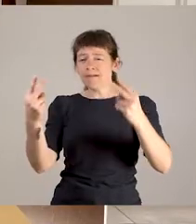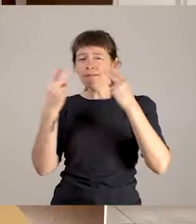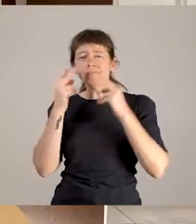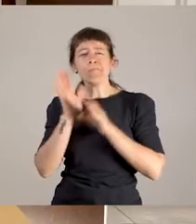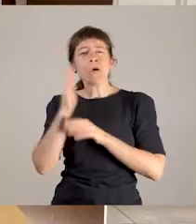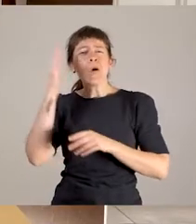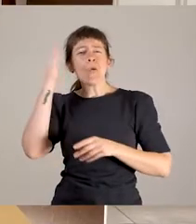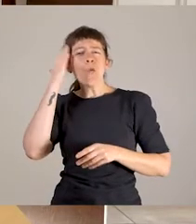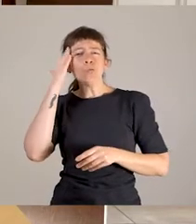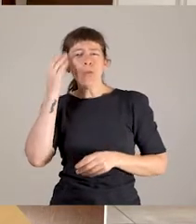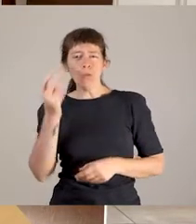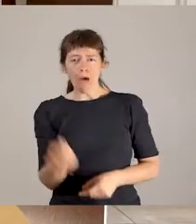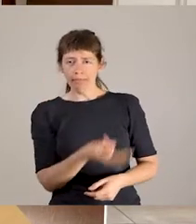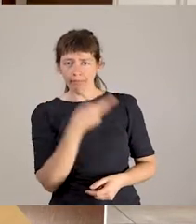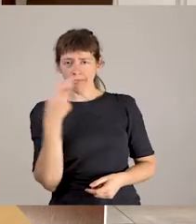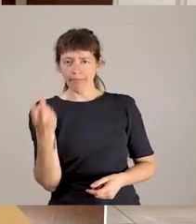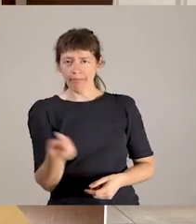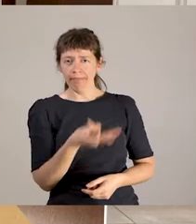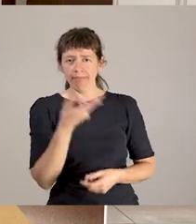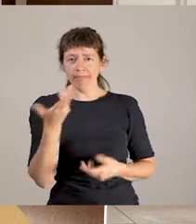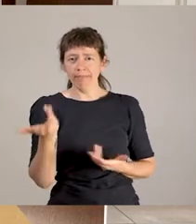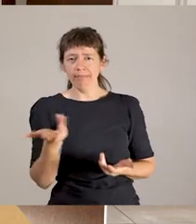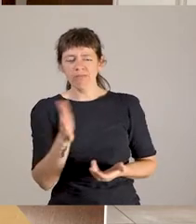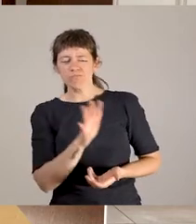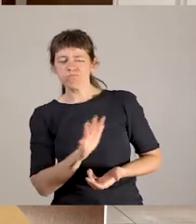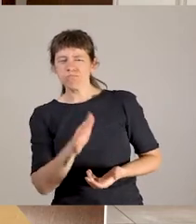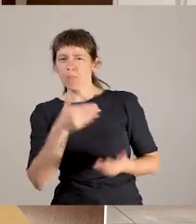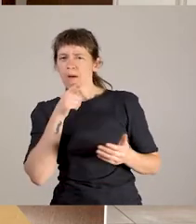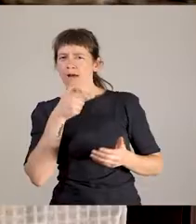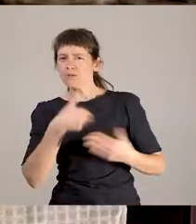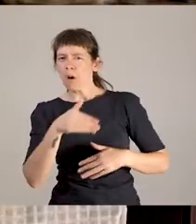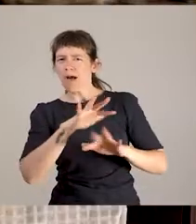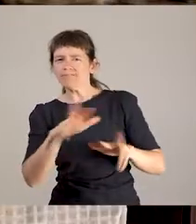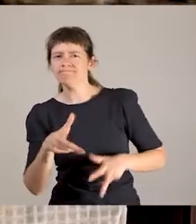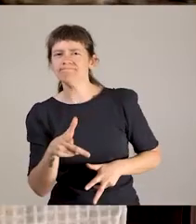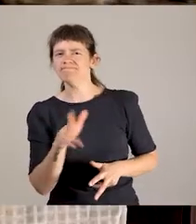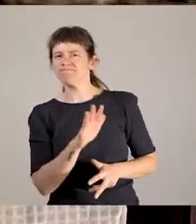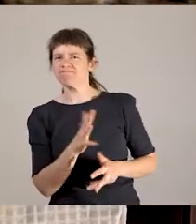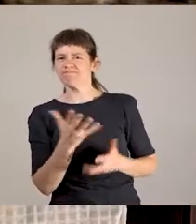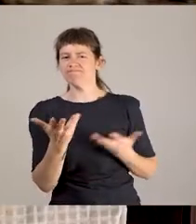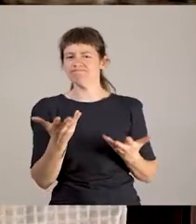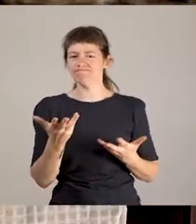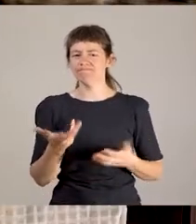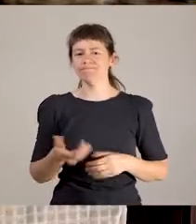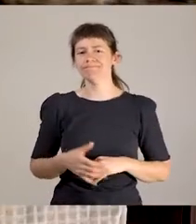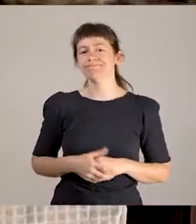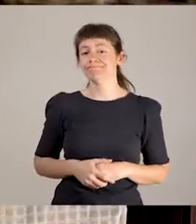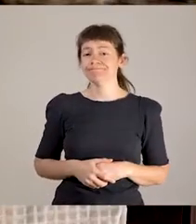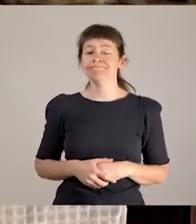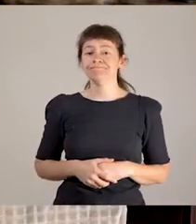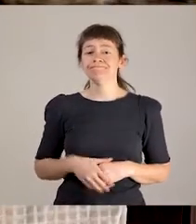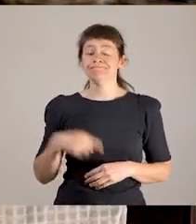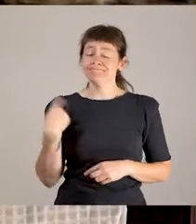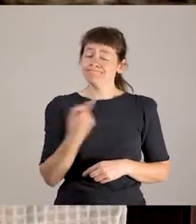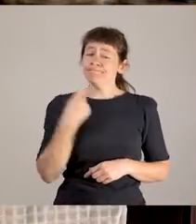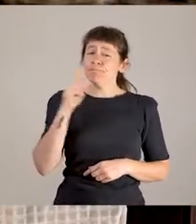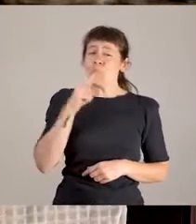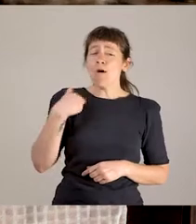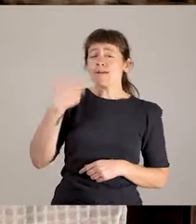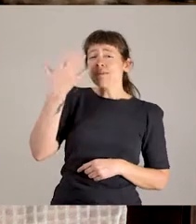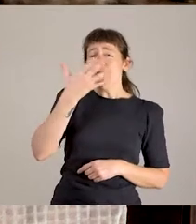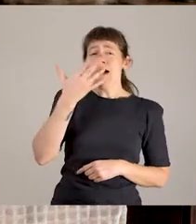bajo sospecha de que van a delinquir, de que algo van a hacer. Hay que estar como mujeres negras siempre